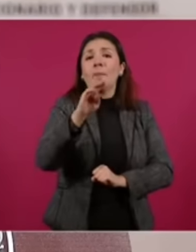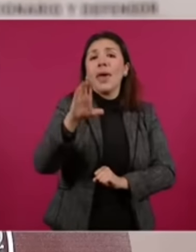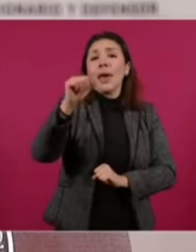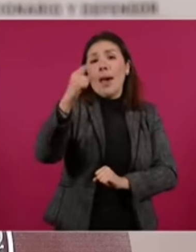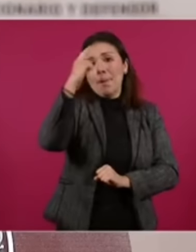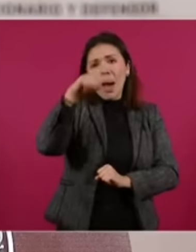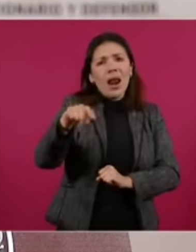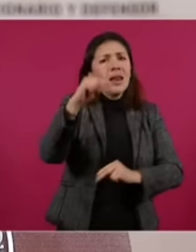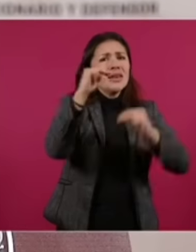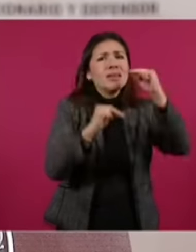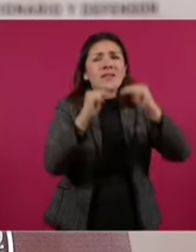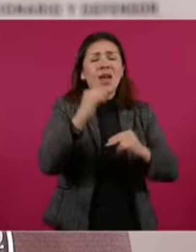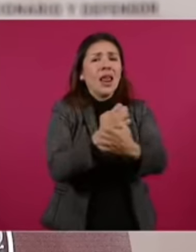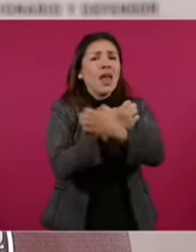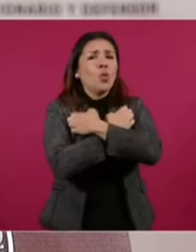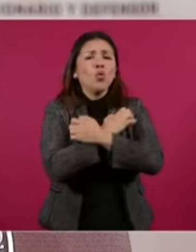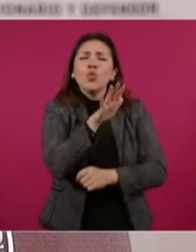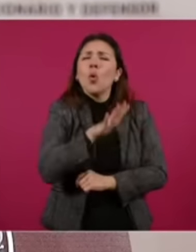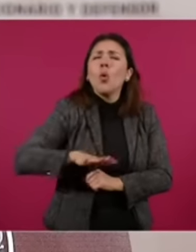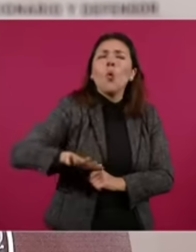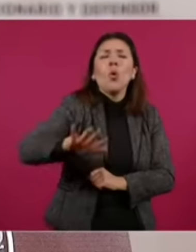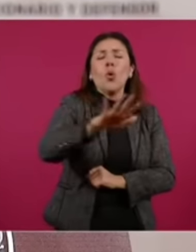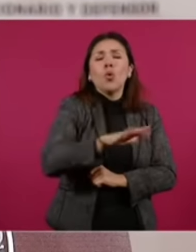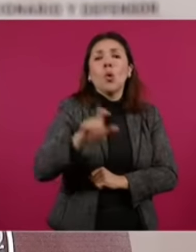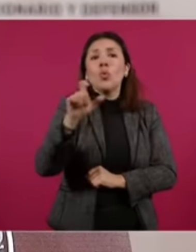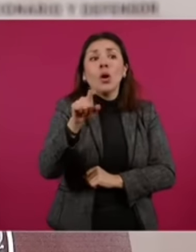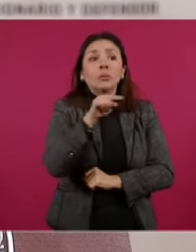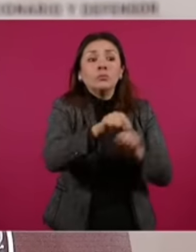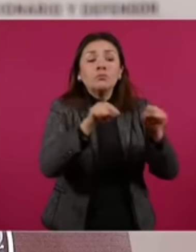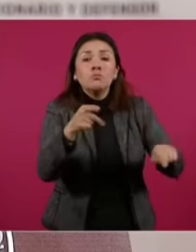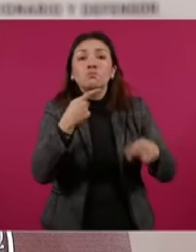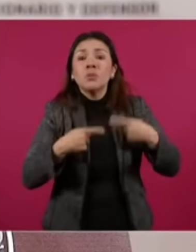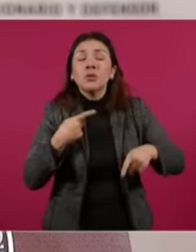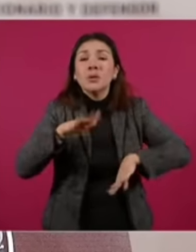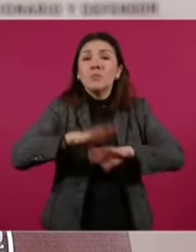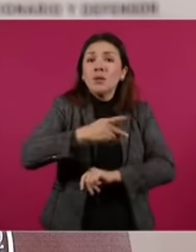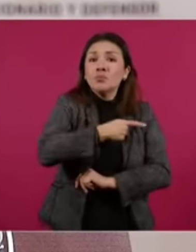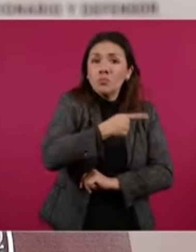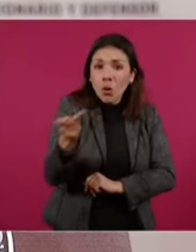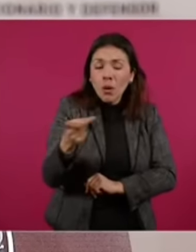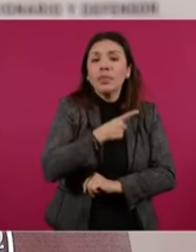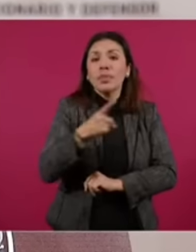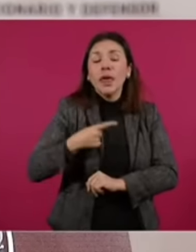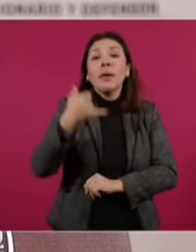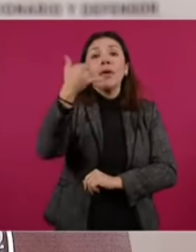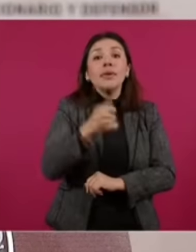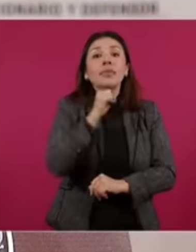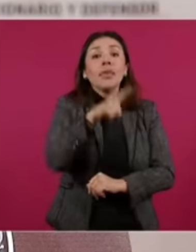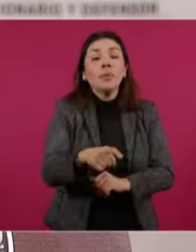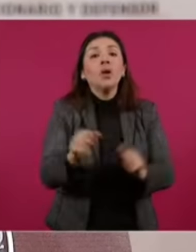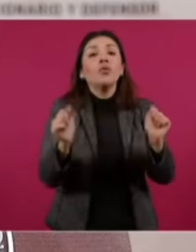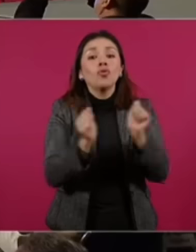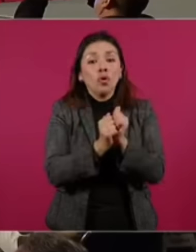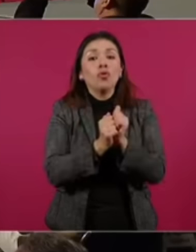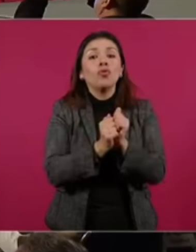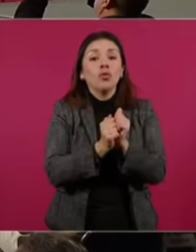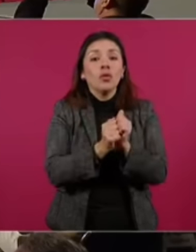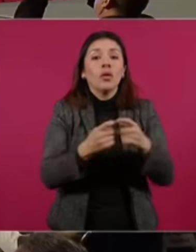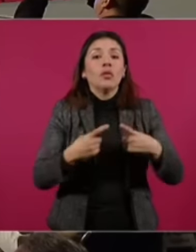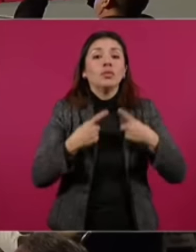todos los niveles educativos para estudiantes en situación de pobreza y además incluye el